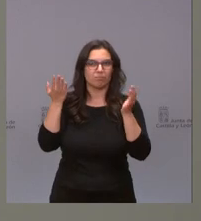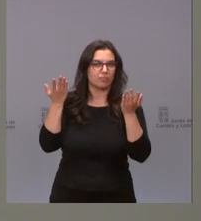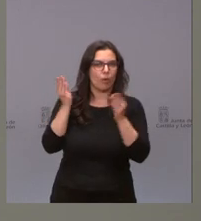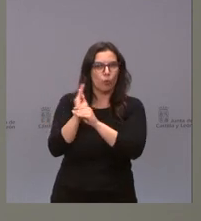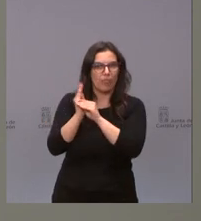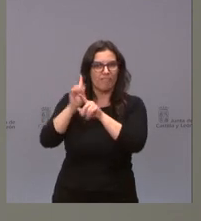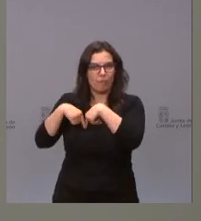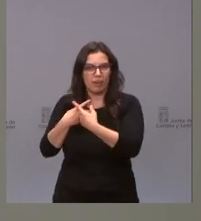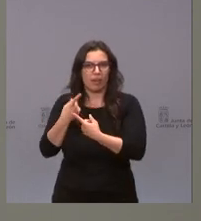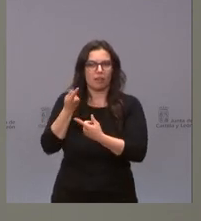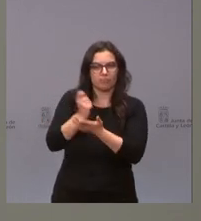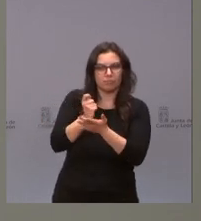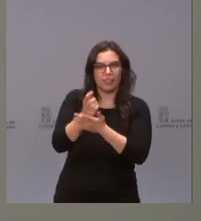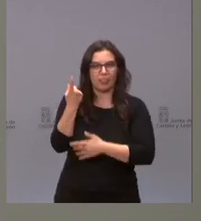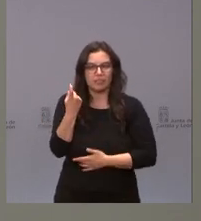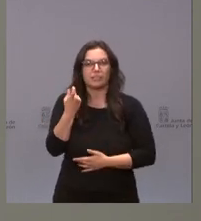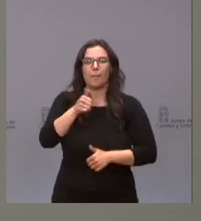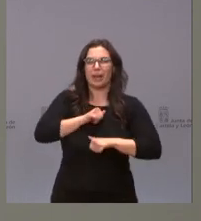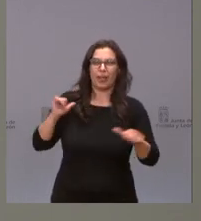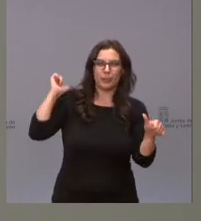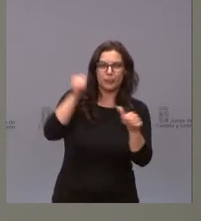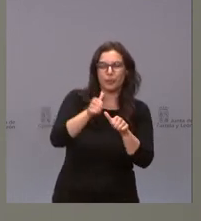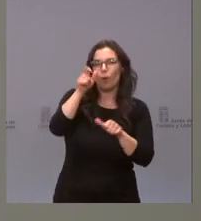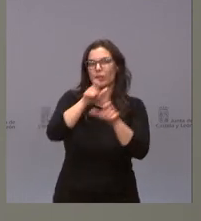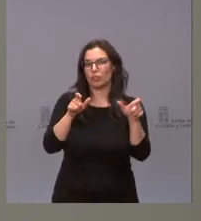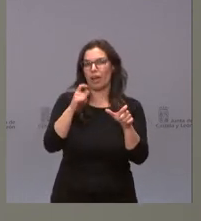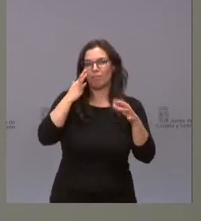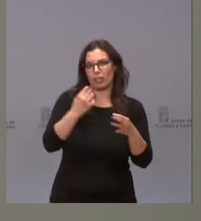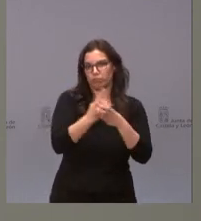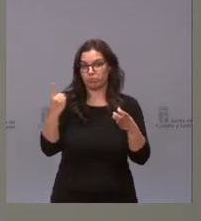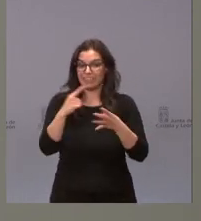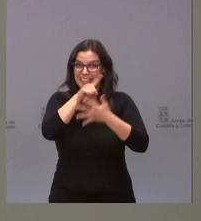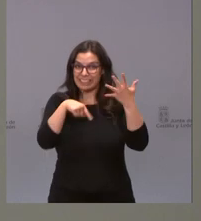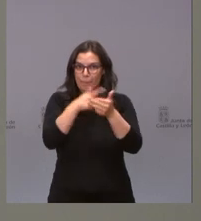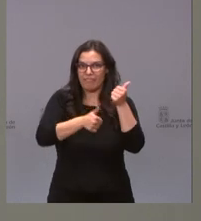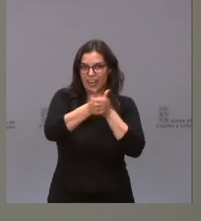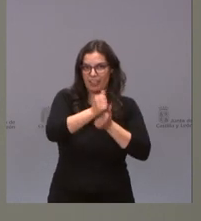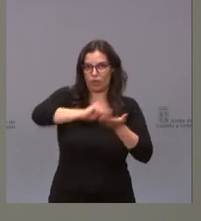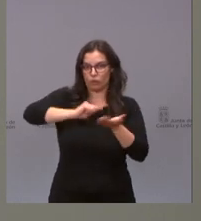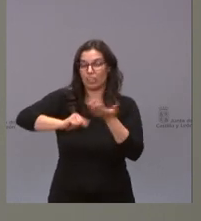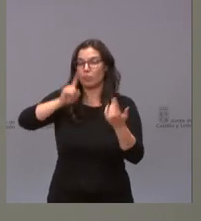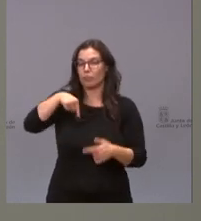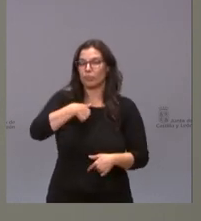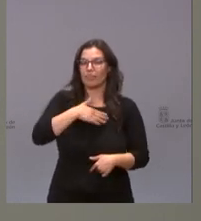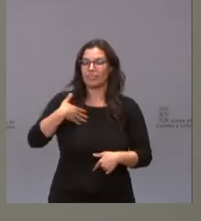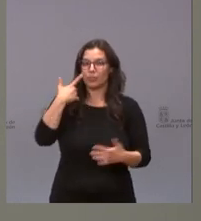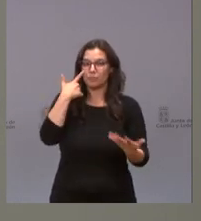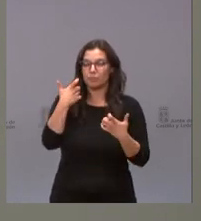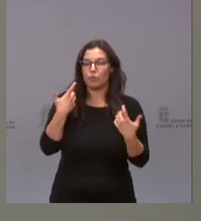parados de larga duración y personas sin riesgo de exclusión social. Pero, sobre todo, quisiera subrayar que este